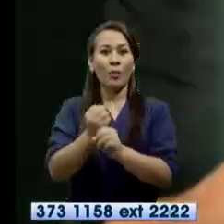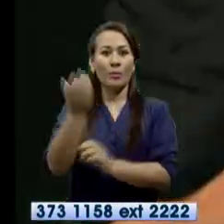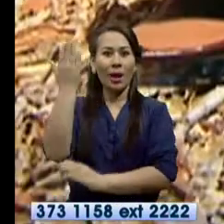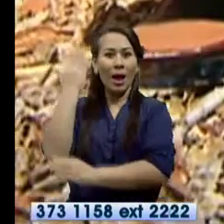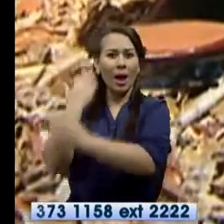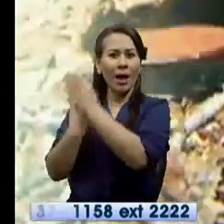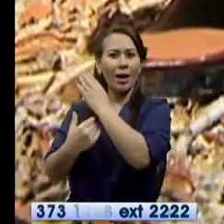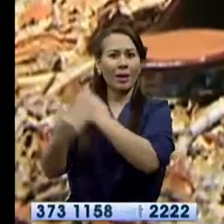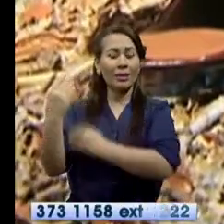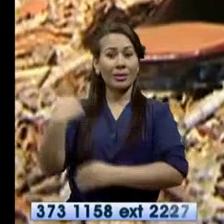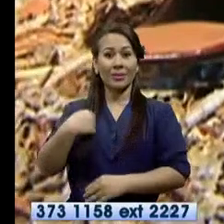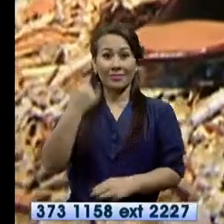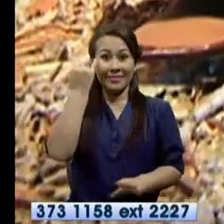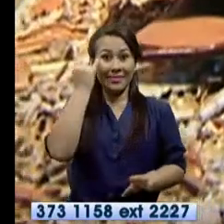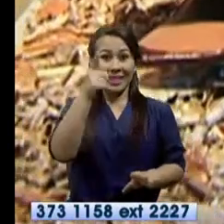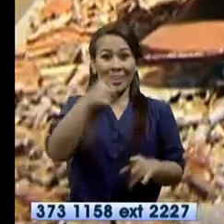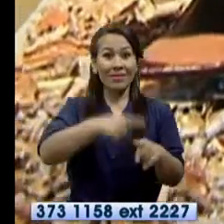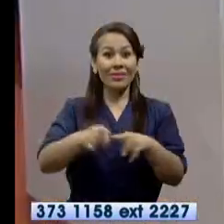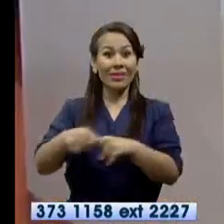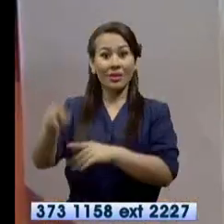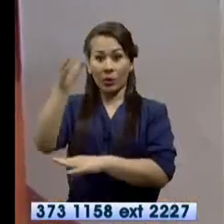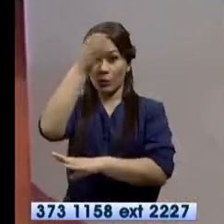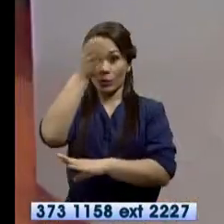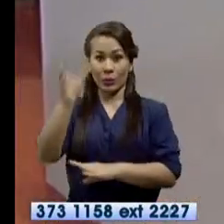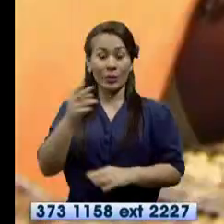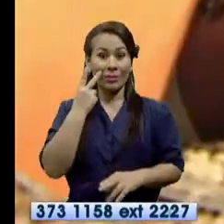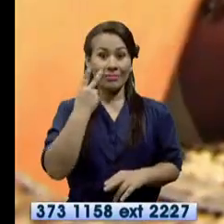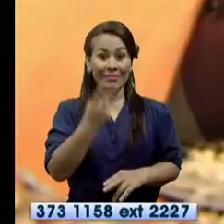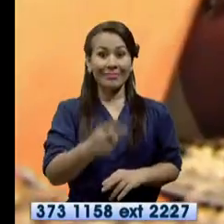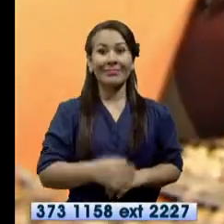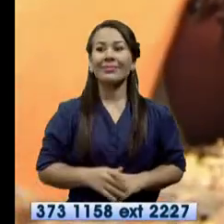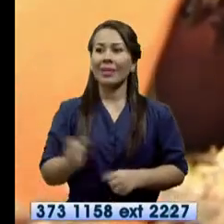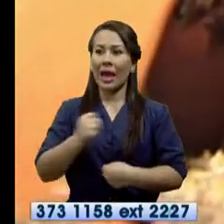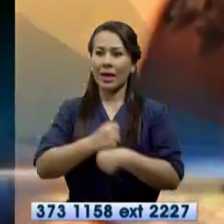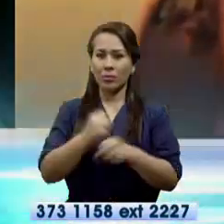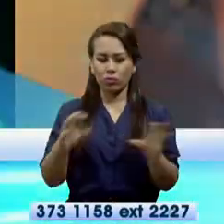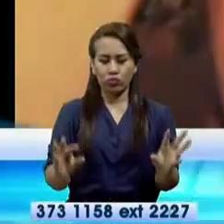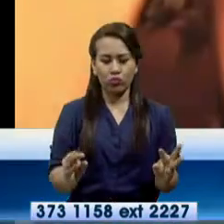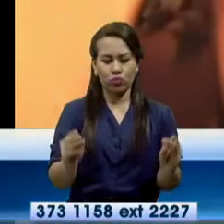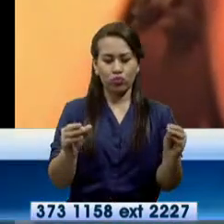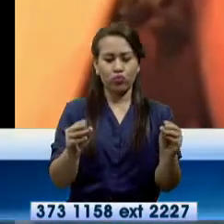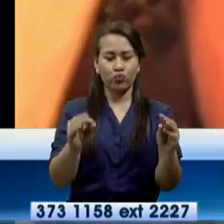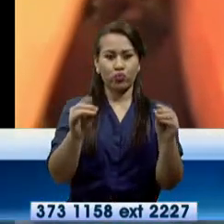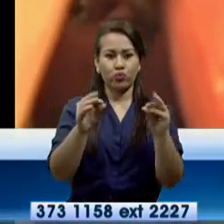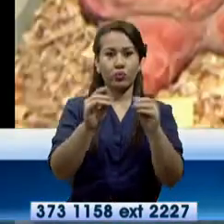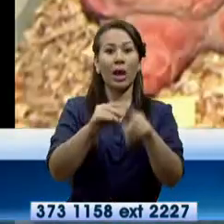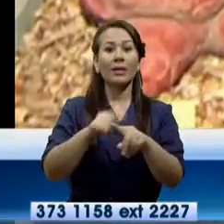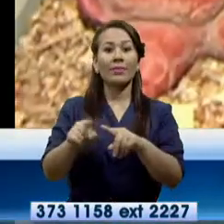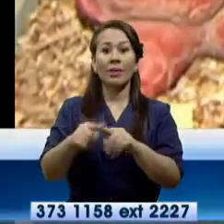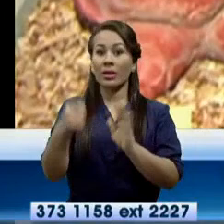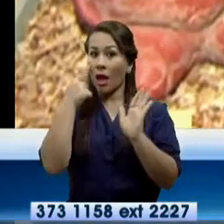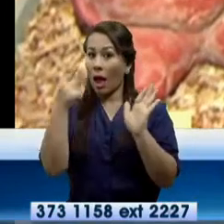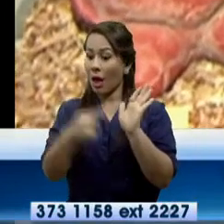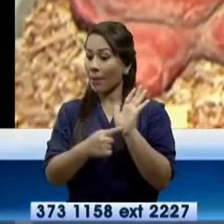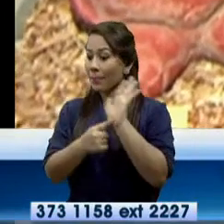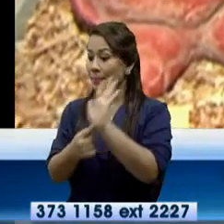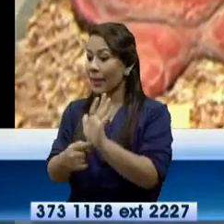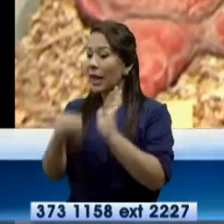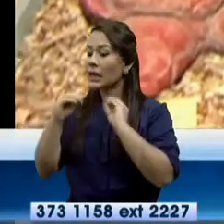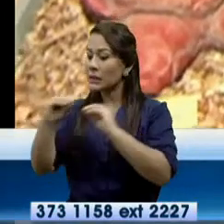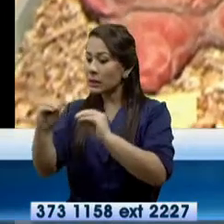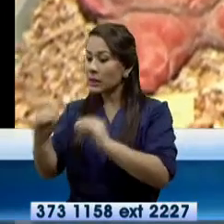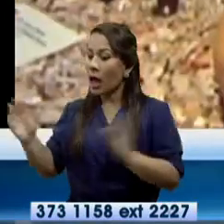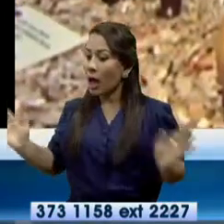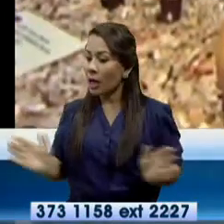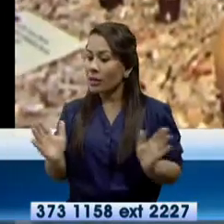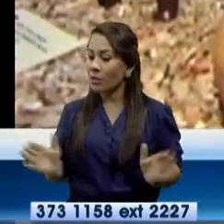antepasados creaban en diferentes culturas. Ellos han hecho réplicas o creaciones para mostrarles e incentivar